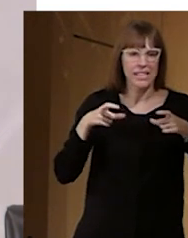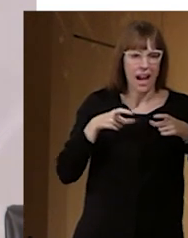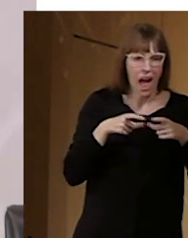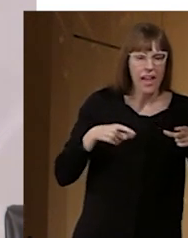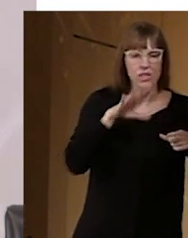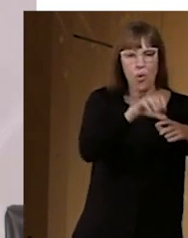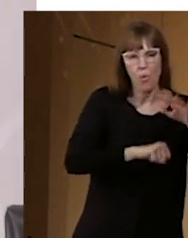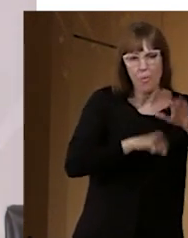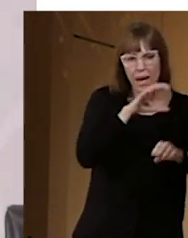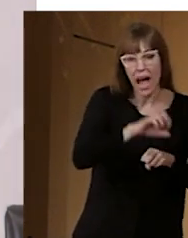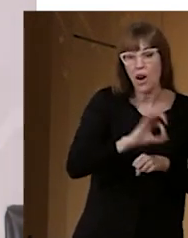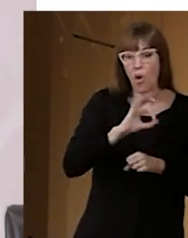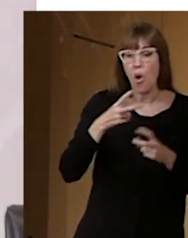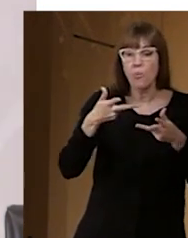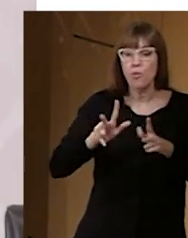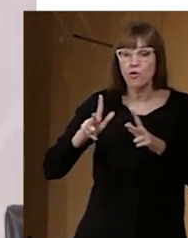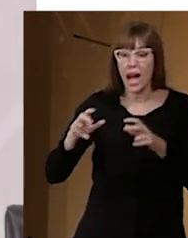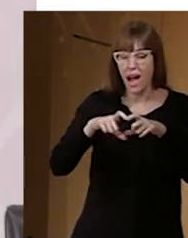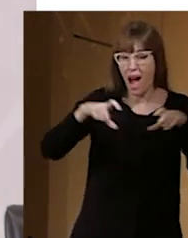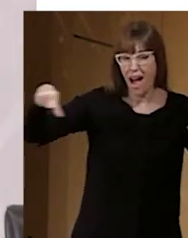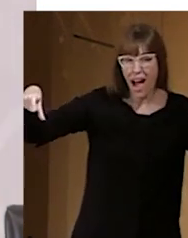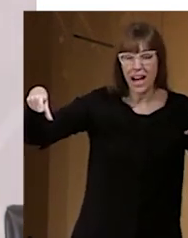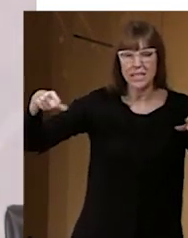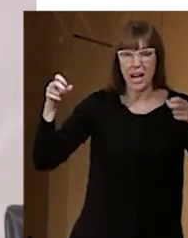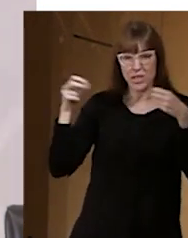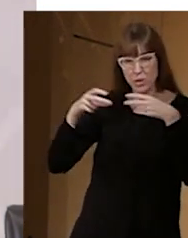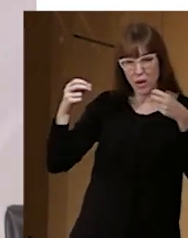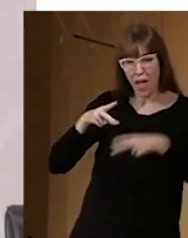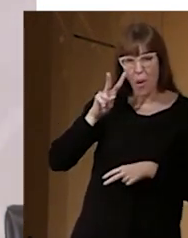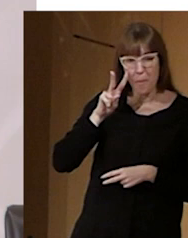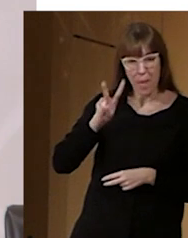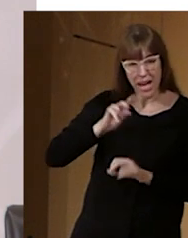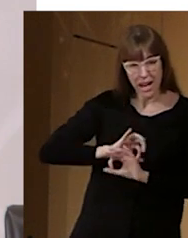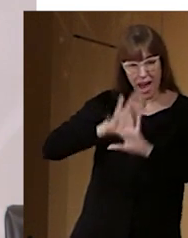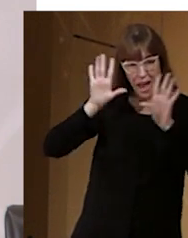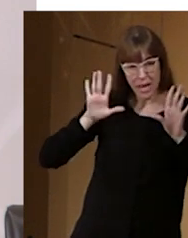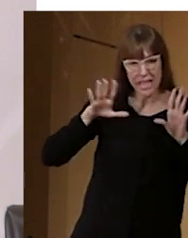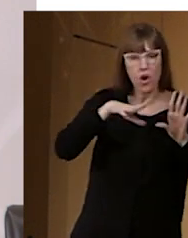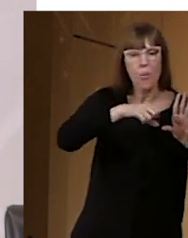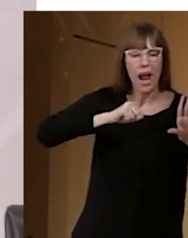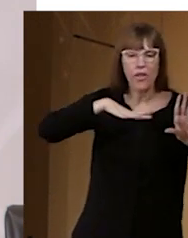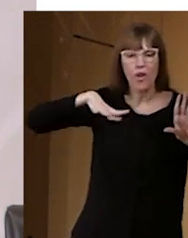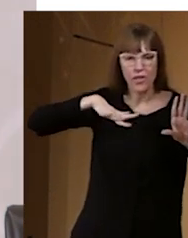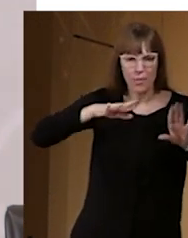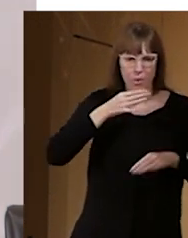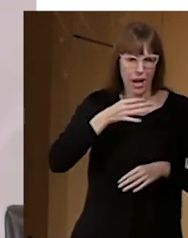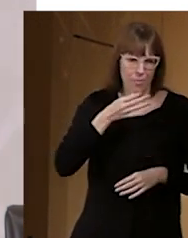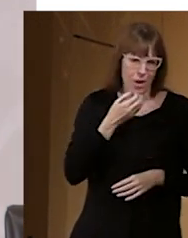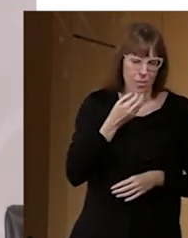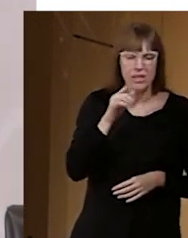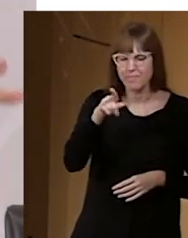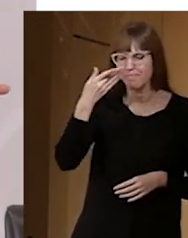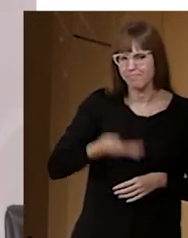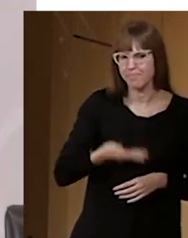son las más recomendadas para ver el subtitulado, por ejemplo, etcétera. Eso es muy importante, ¿vale? Bueno, continúo.